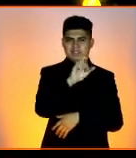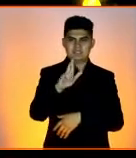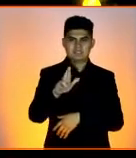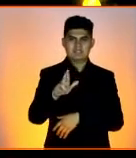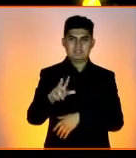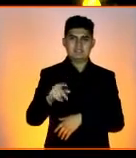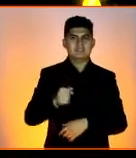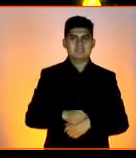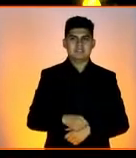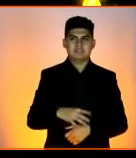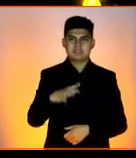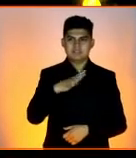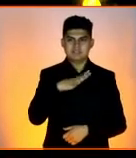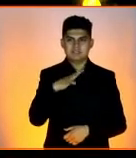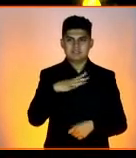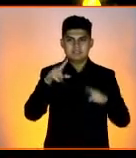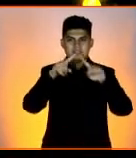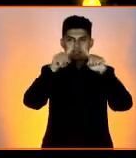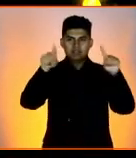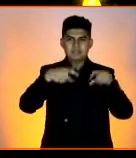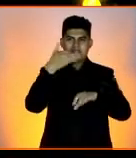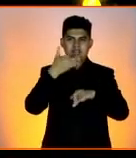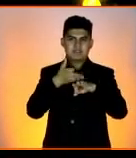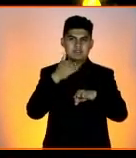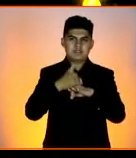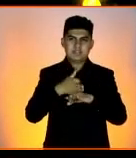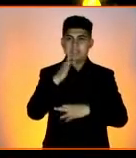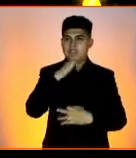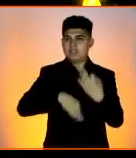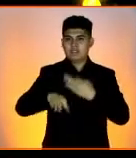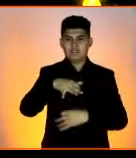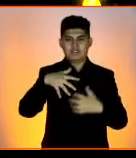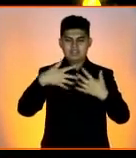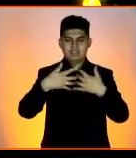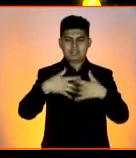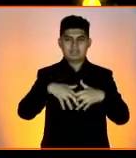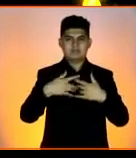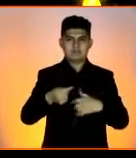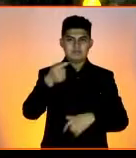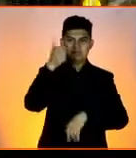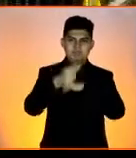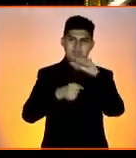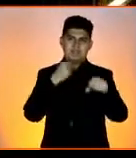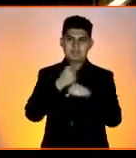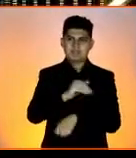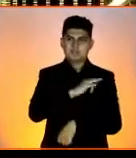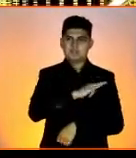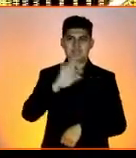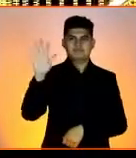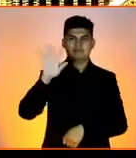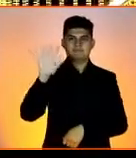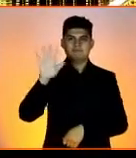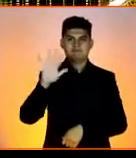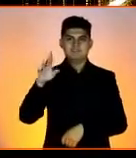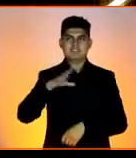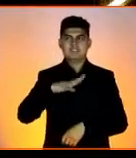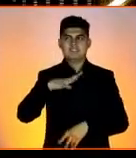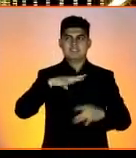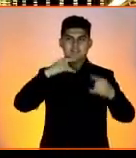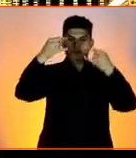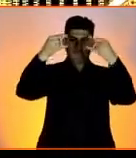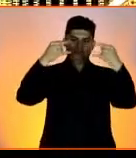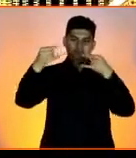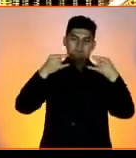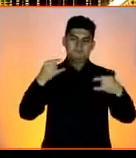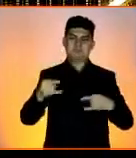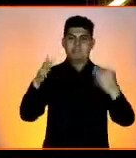ahí, está este mosaico que están en vivo, ahí les quiero pedir a todas las empresas de primer año que saluden por favor, están ahí en vivo, eso